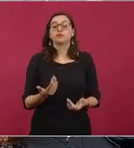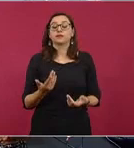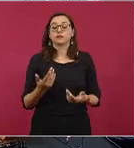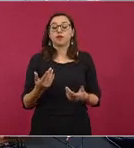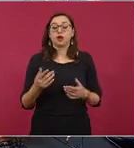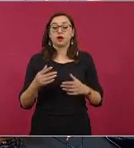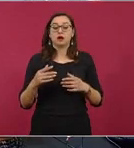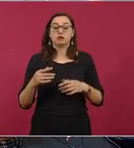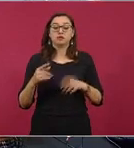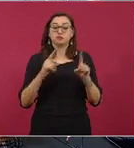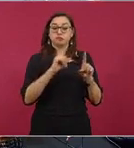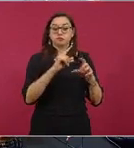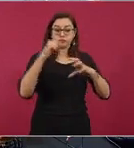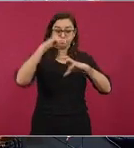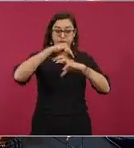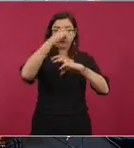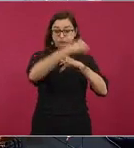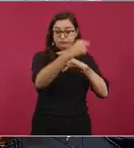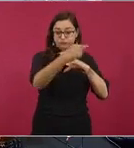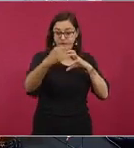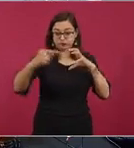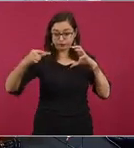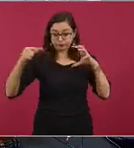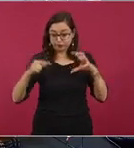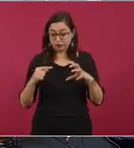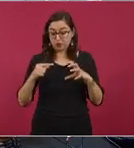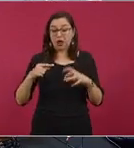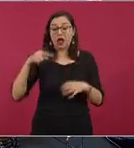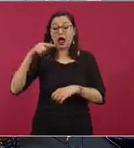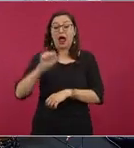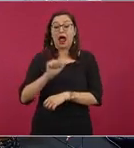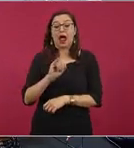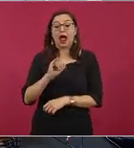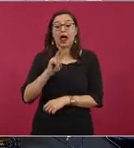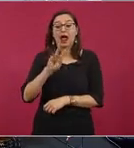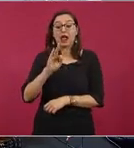competimos con con chino con el segundo lugar y